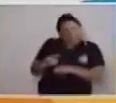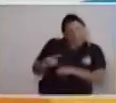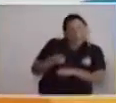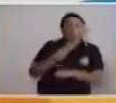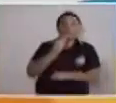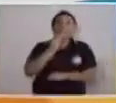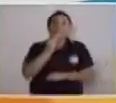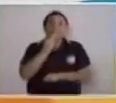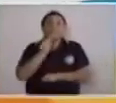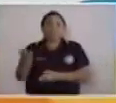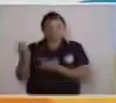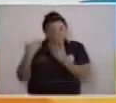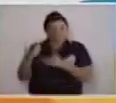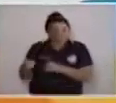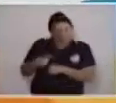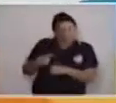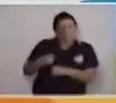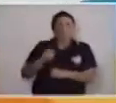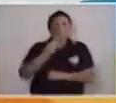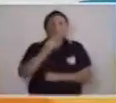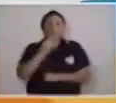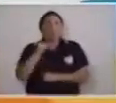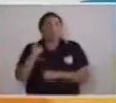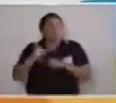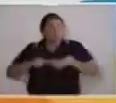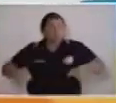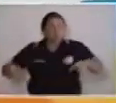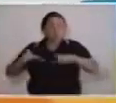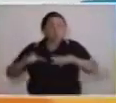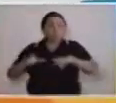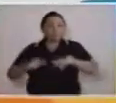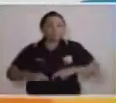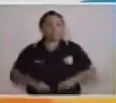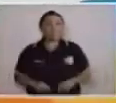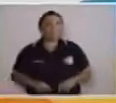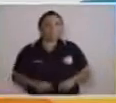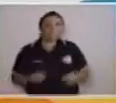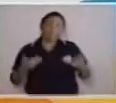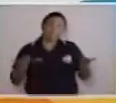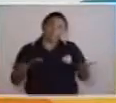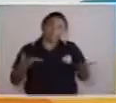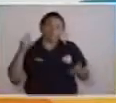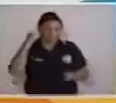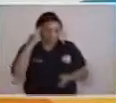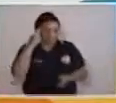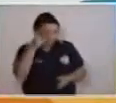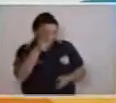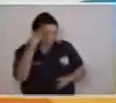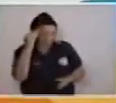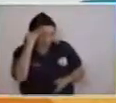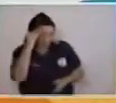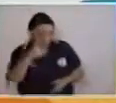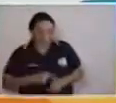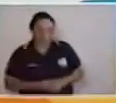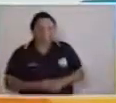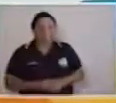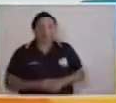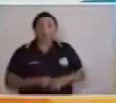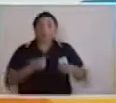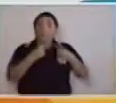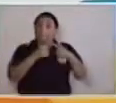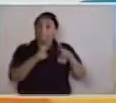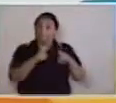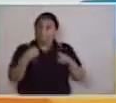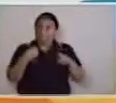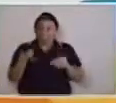ahí, Chiva Chivita! ¡Sal de ahí de ese lugar! ¿Ya se recordaron cuál es? Yo creo que sí. Pero